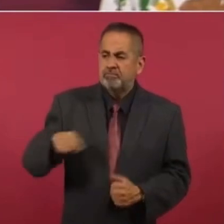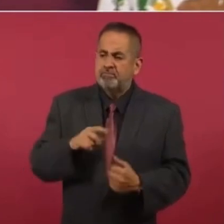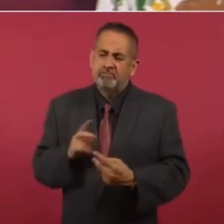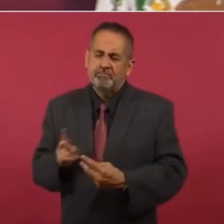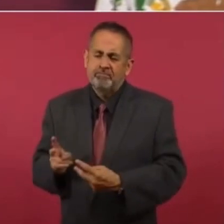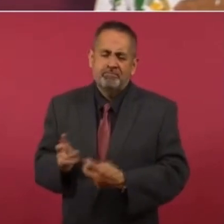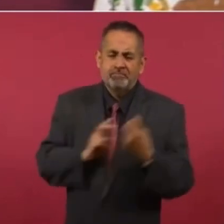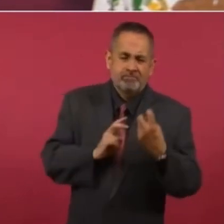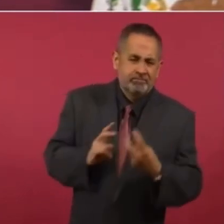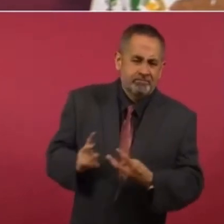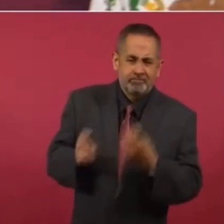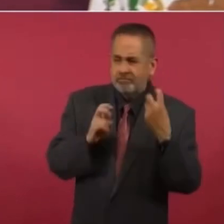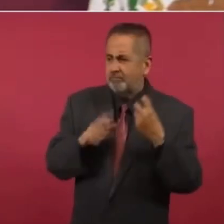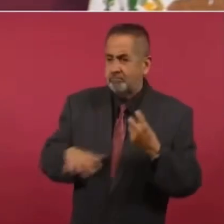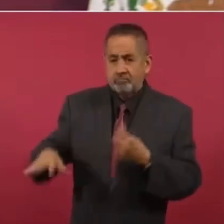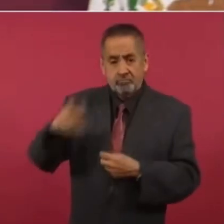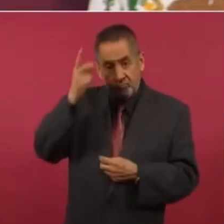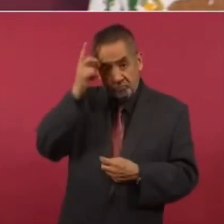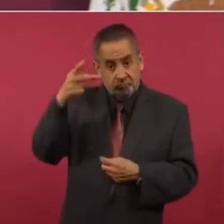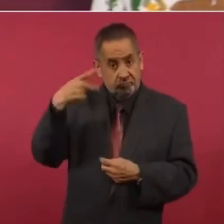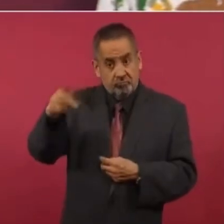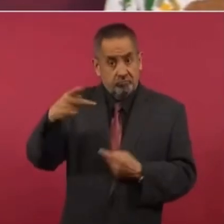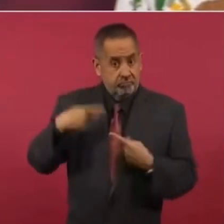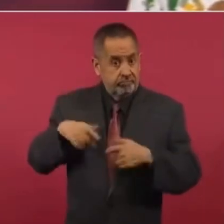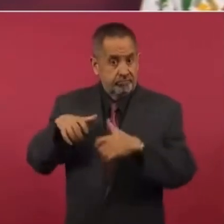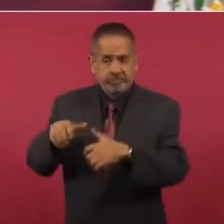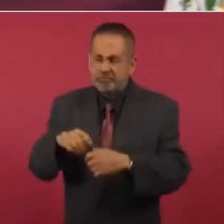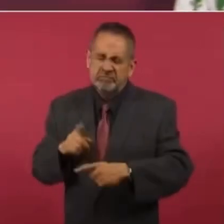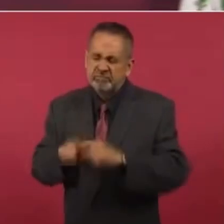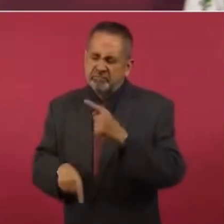la nación, se apoderaron